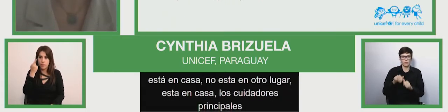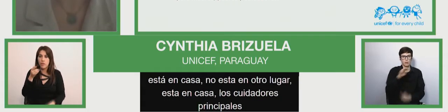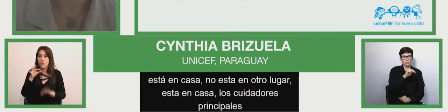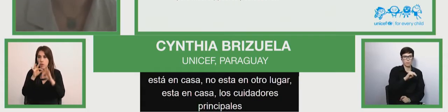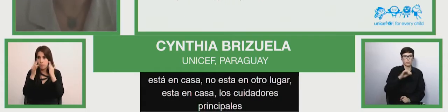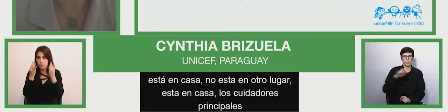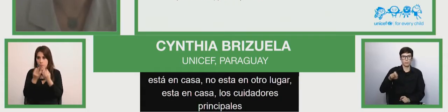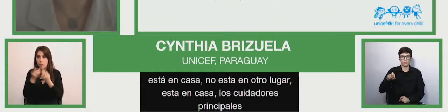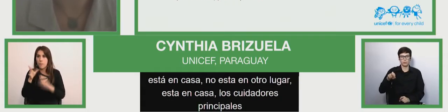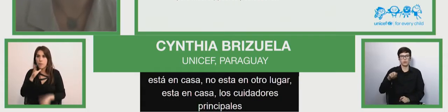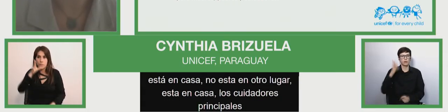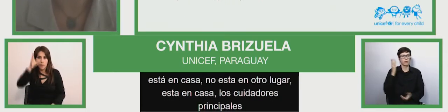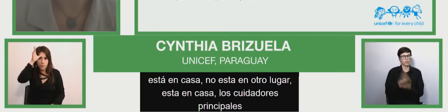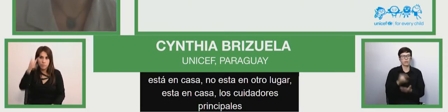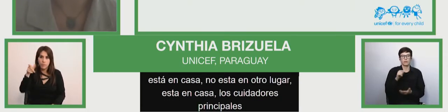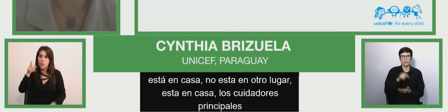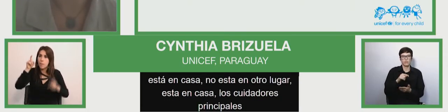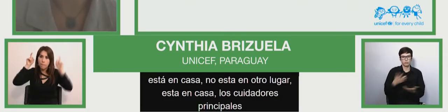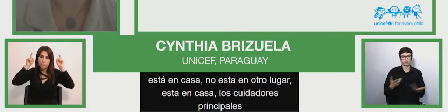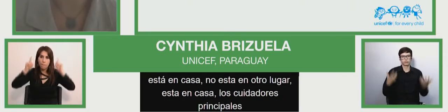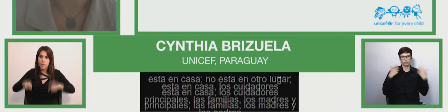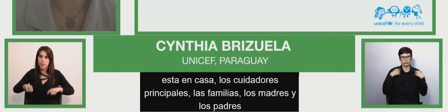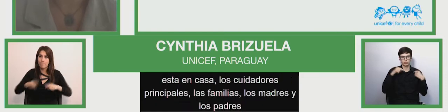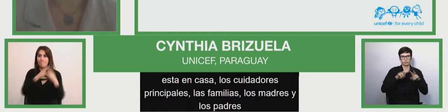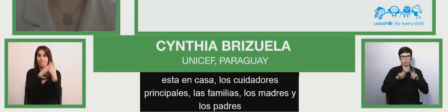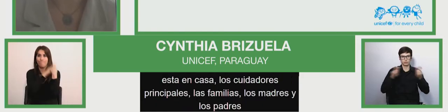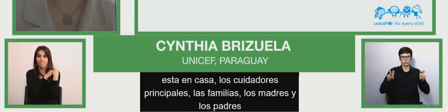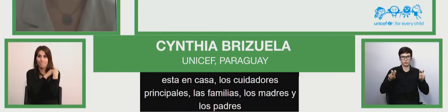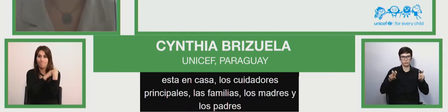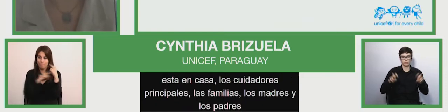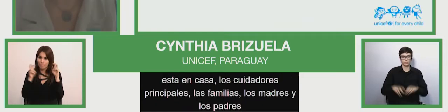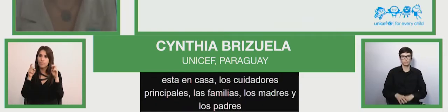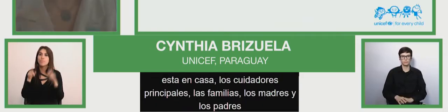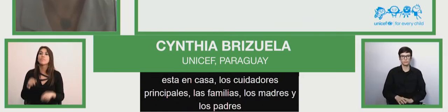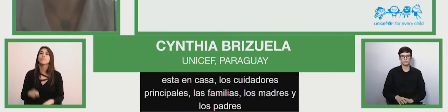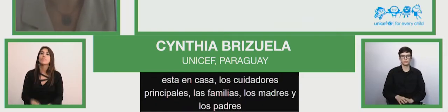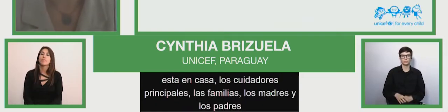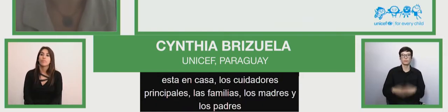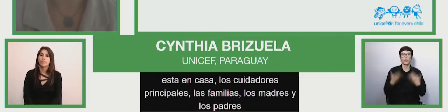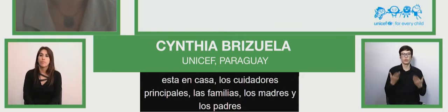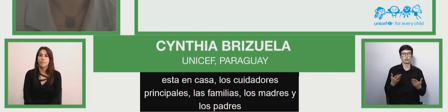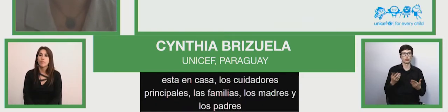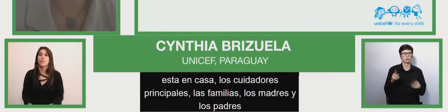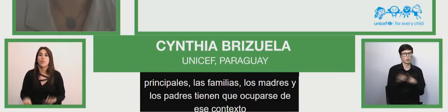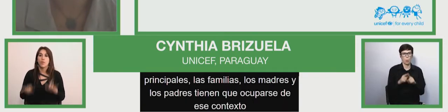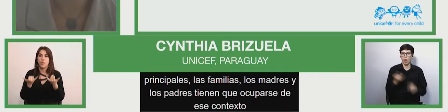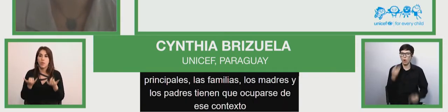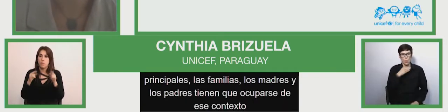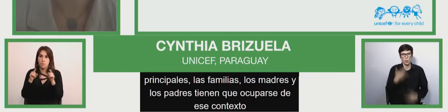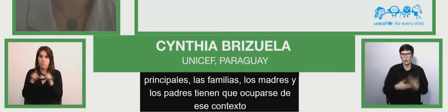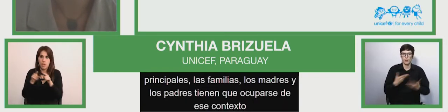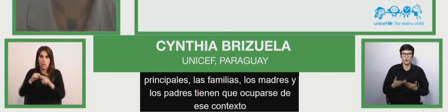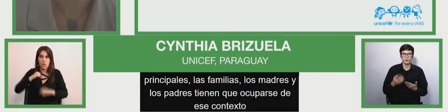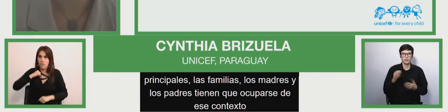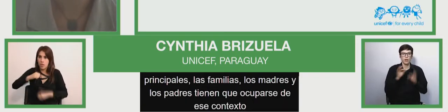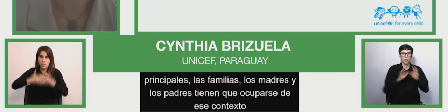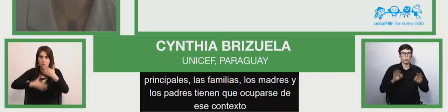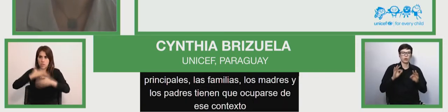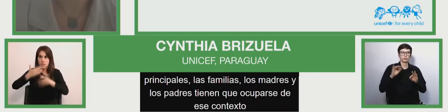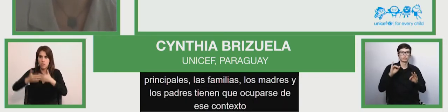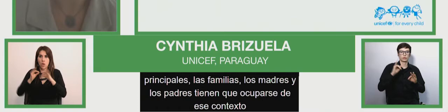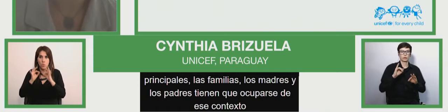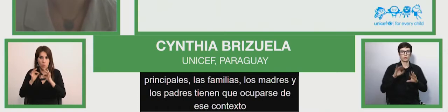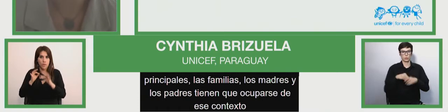tienen que ocuparse de ese contexto. Entonces urge la necesidad de que una educación inclusiva